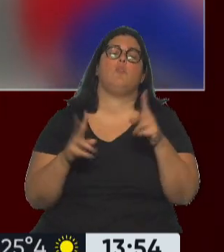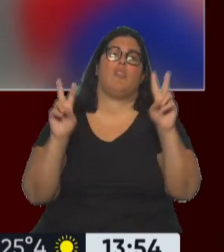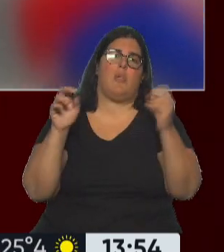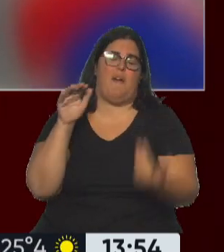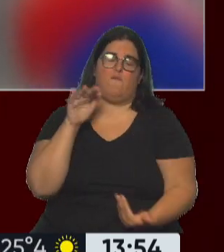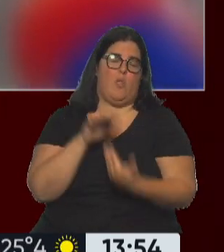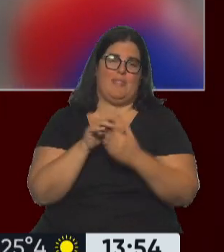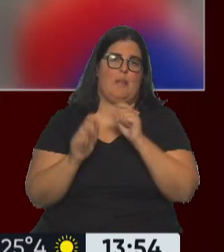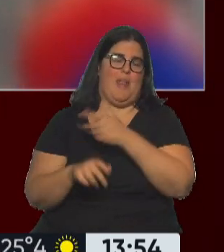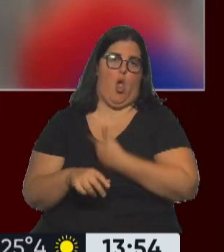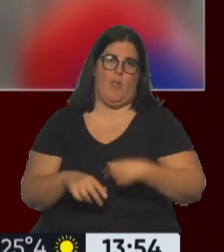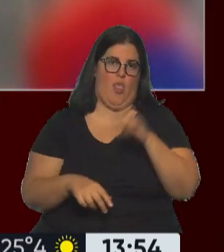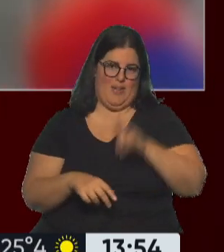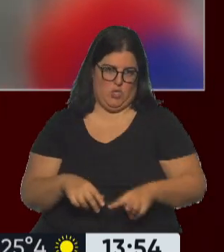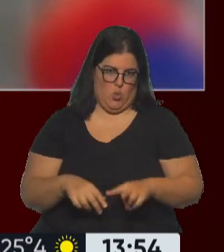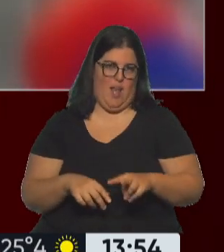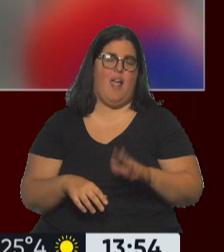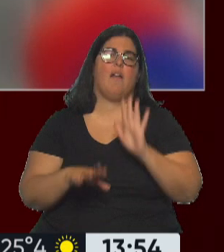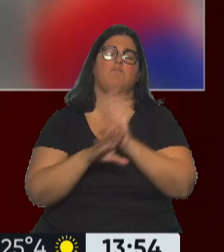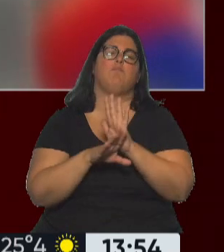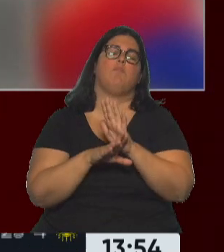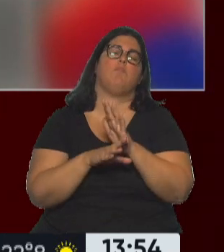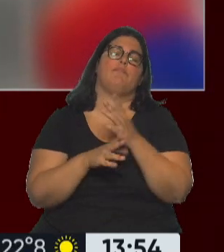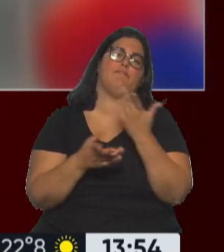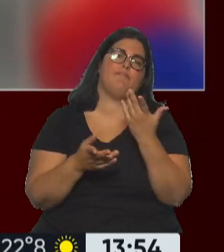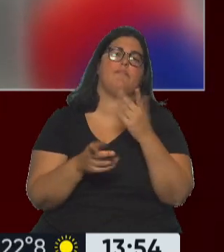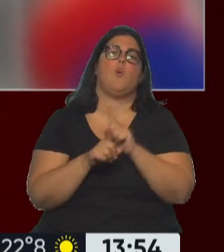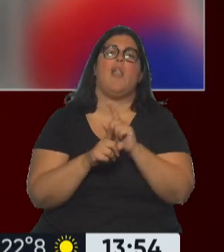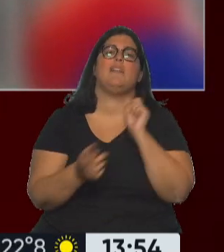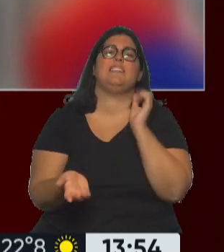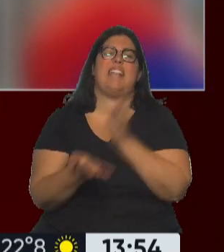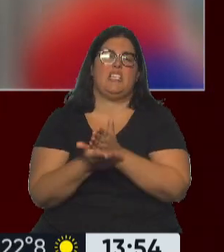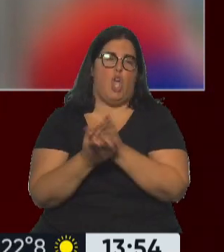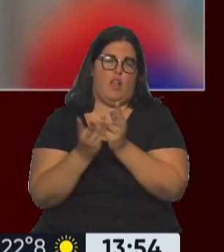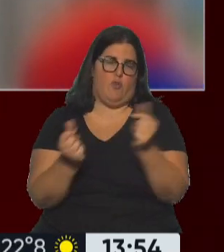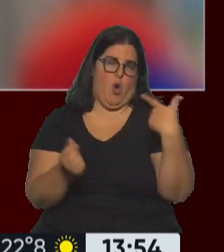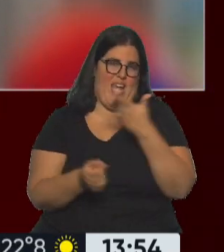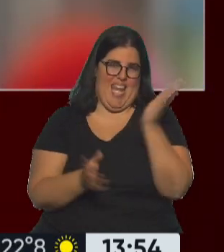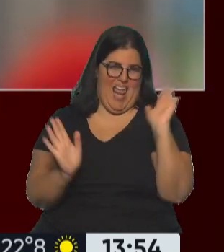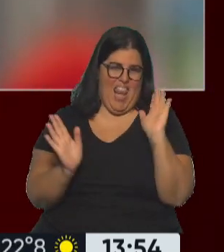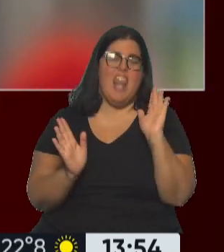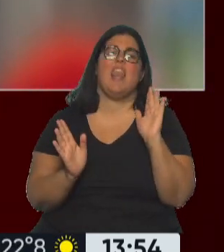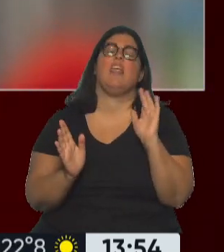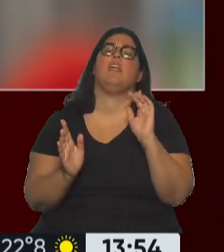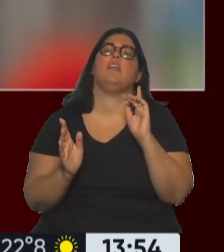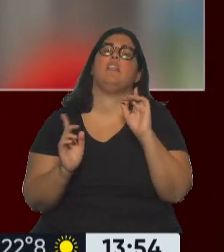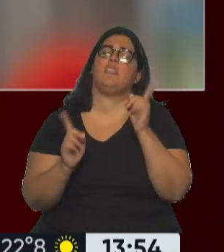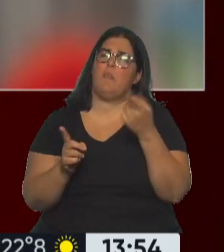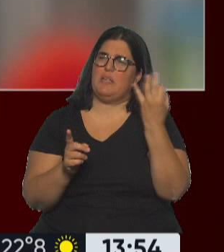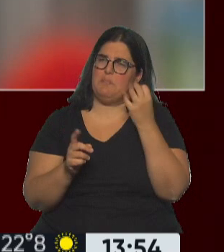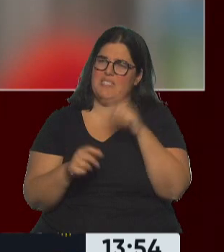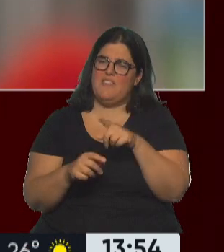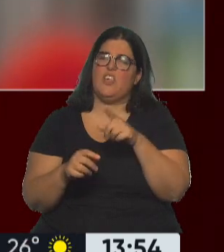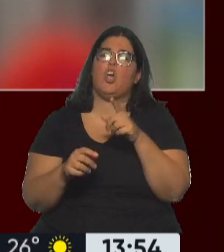gobierno venezolano, por un lado, la caída de las sanciones en términos generales y específicamente este tema que quedó